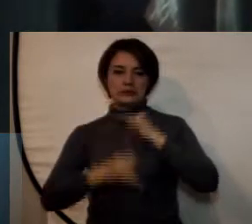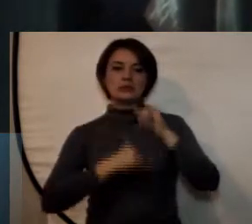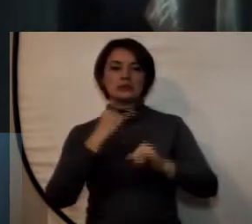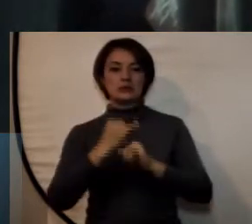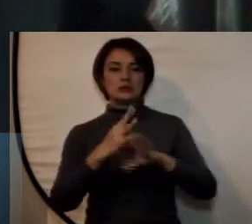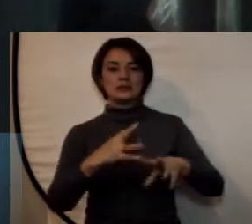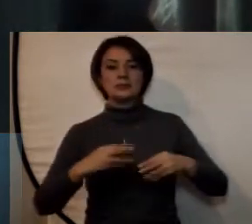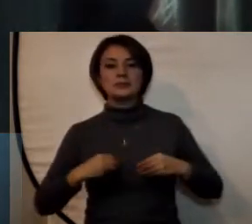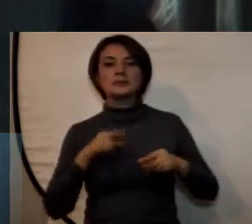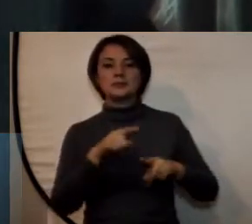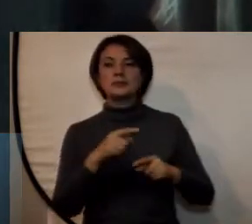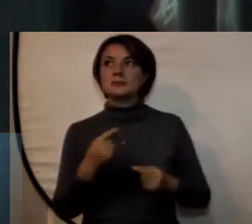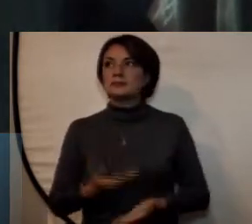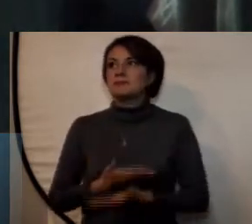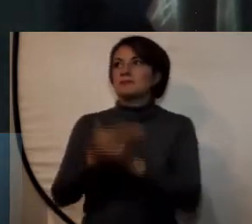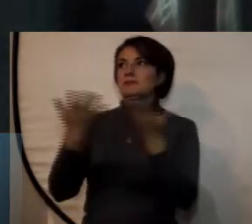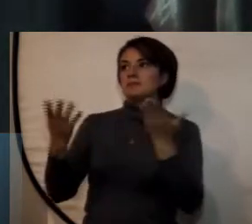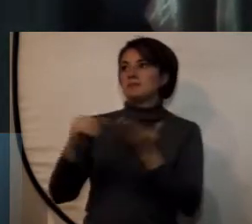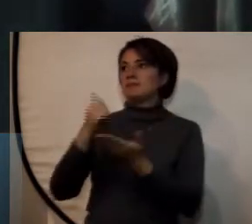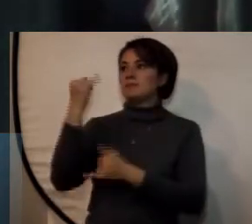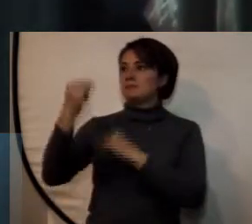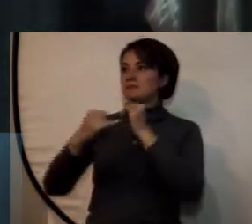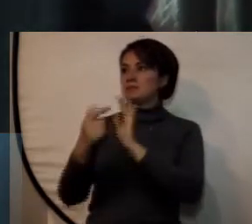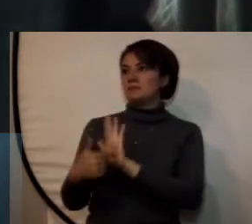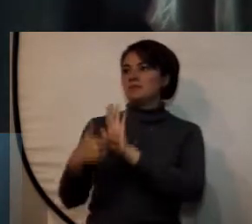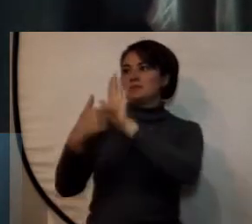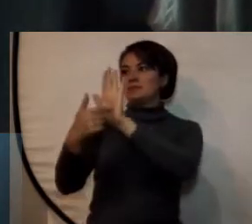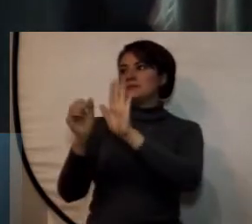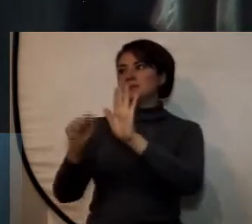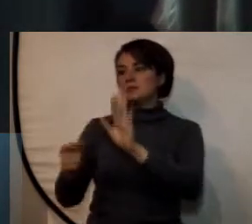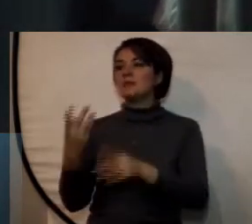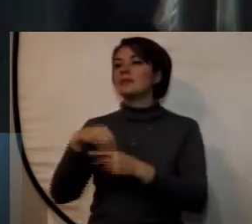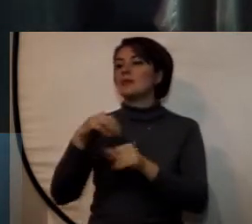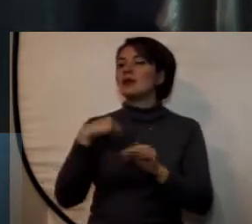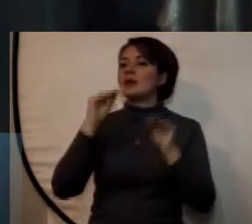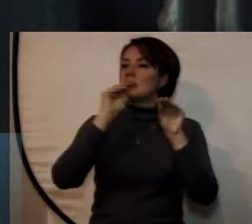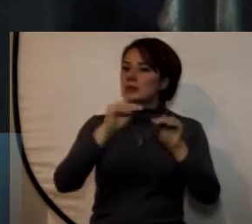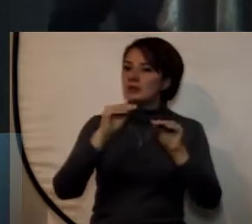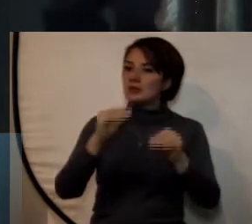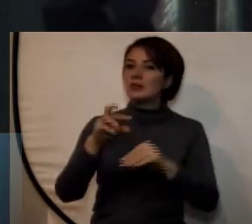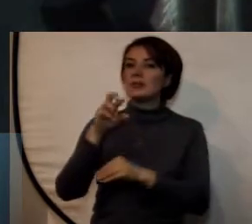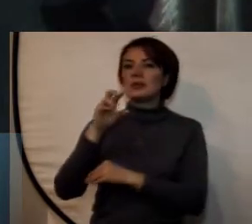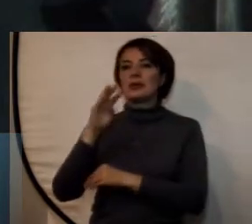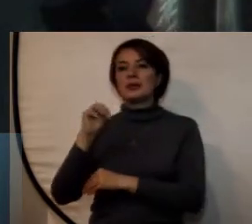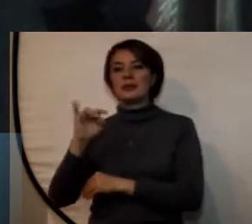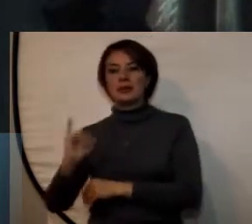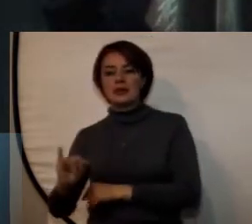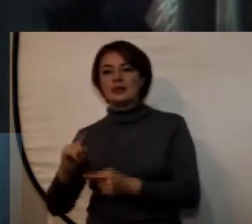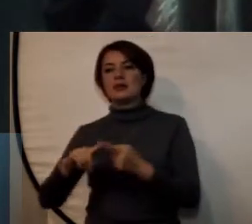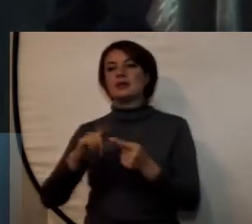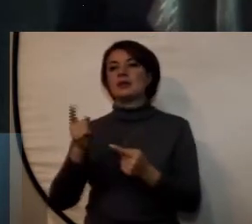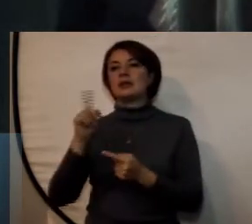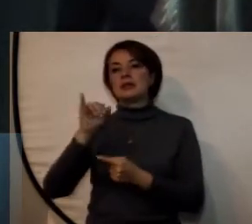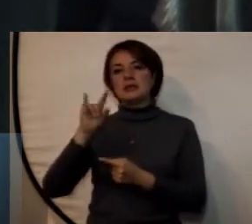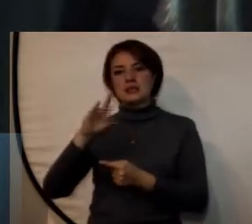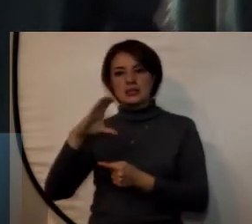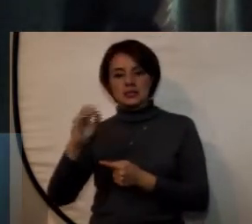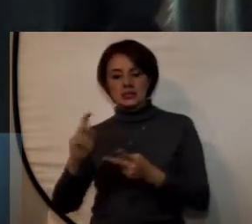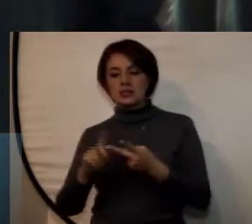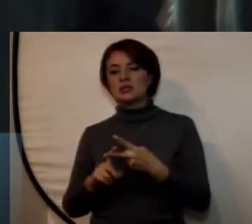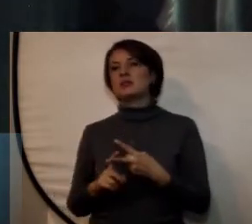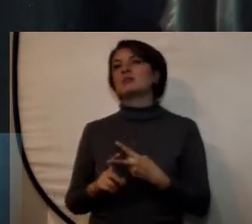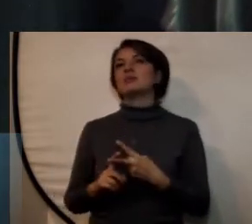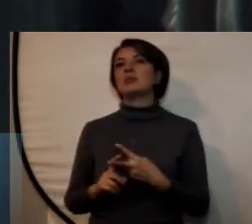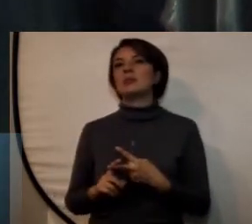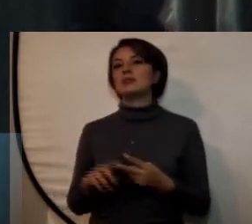permiten ofertar acreditación institucional tenemos capacitaciones en PMI capacitaciones en Cisco con